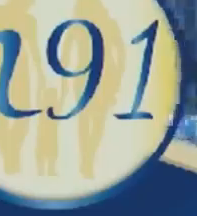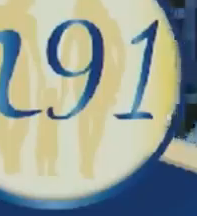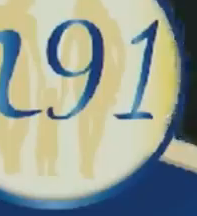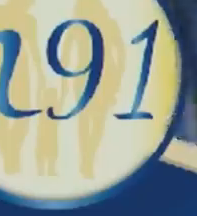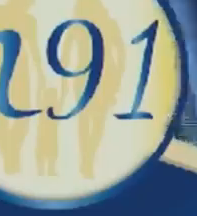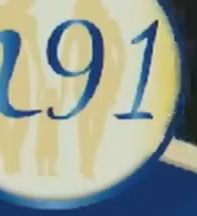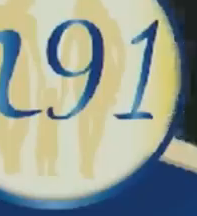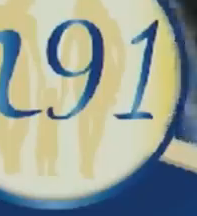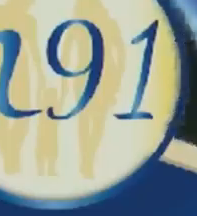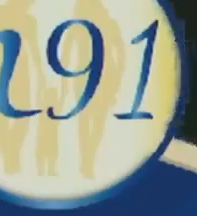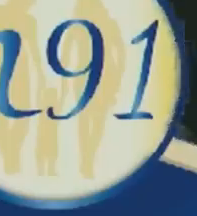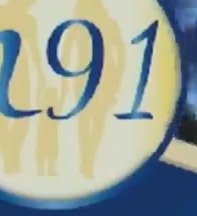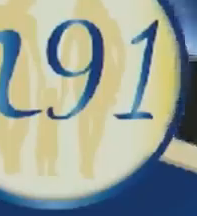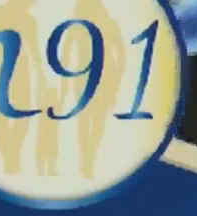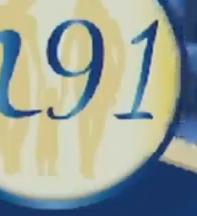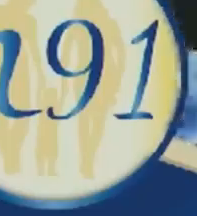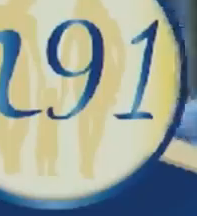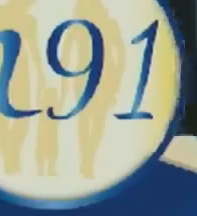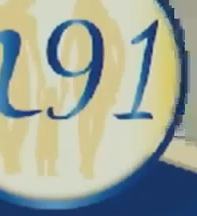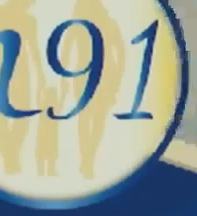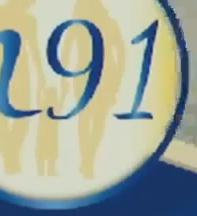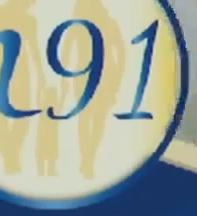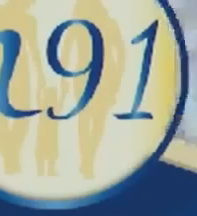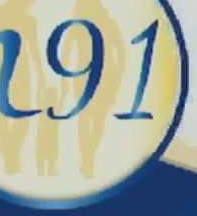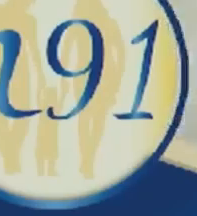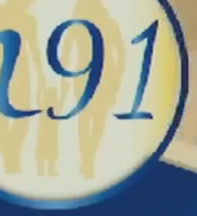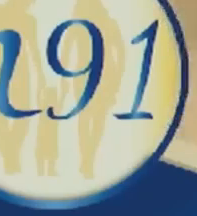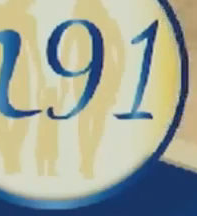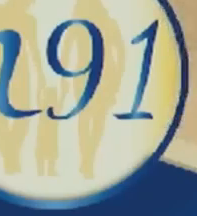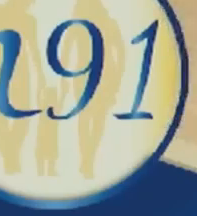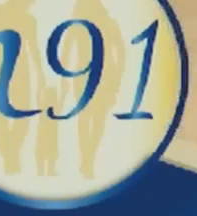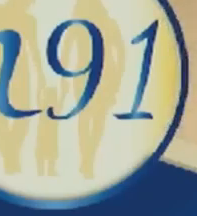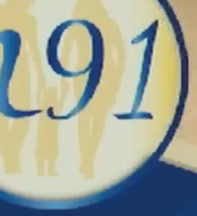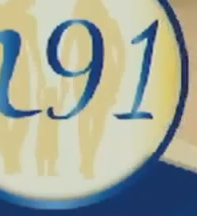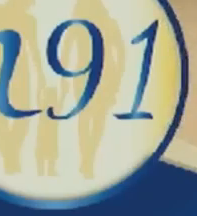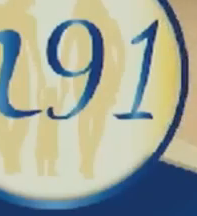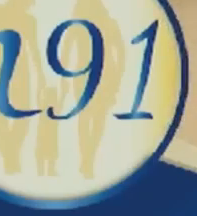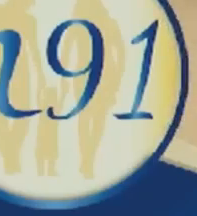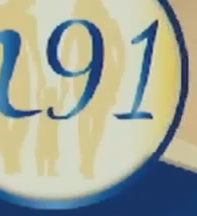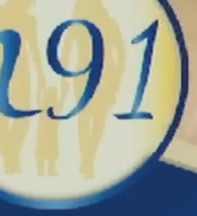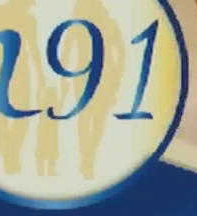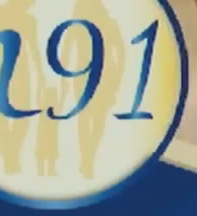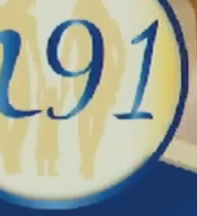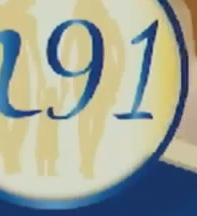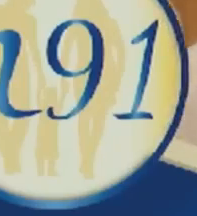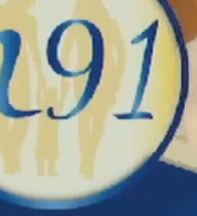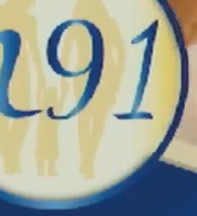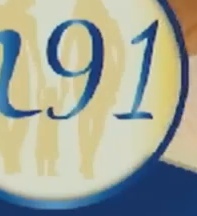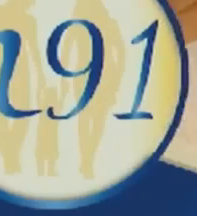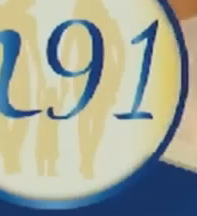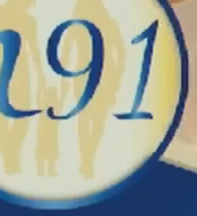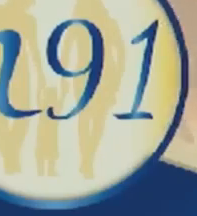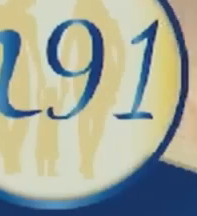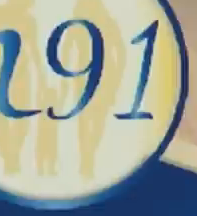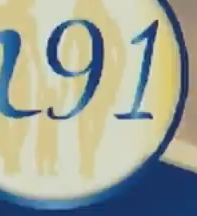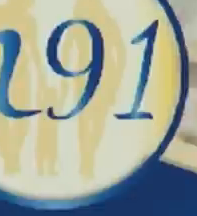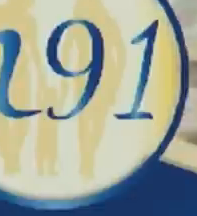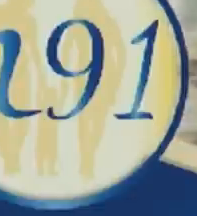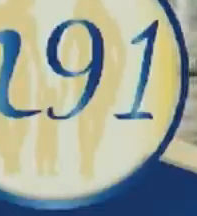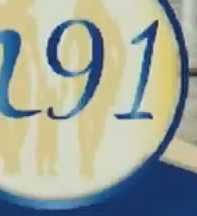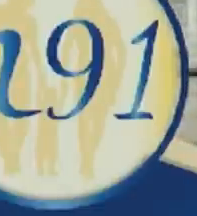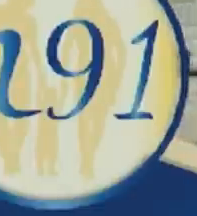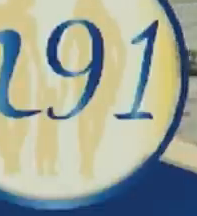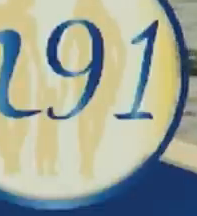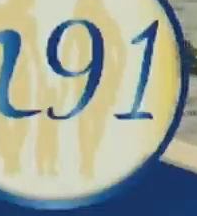necesita, minerales, vitaminas, aminoácidos y ácidos grasos. Para huesos, músculos, pulmones, cerebro, ojos, uñas y piel,